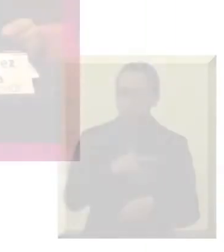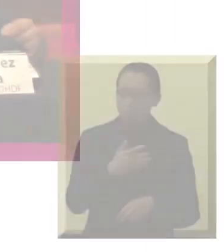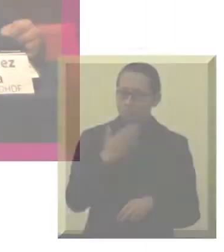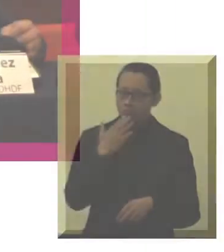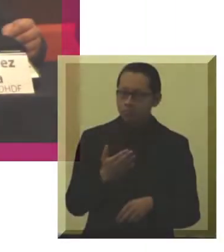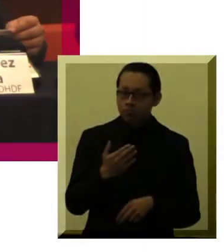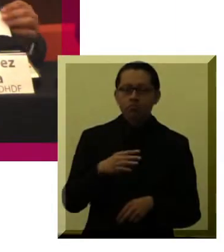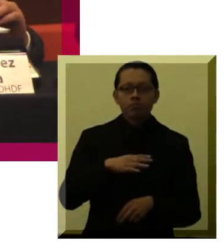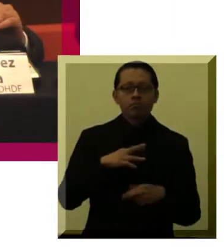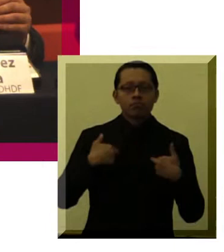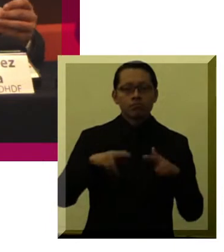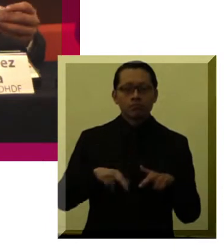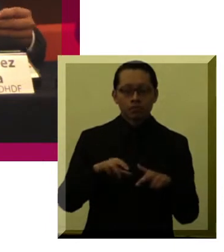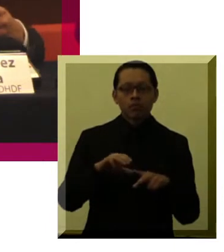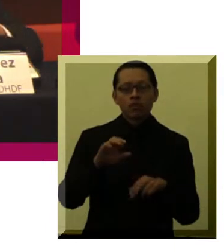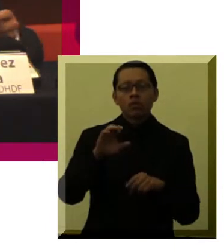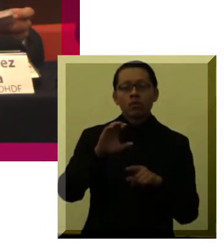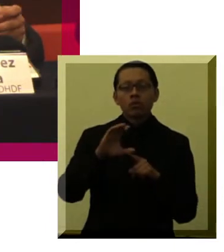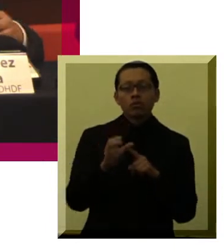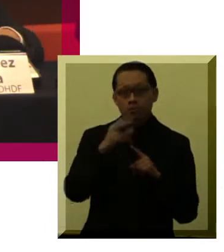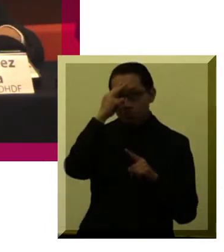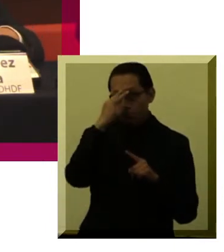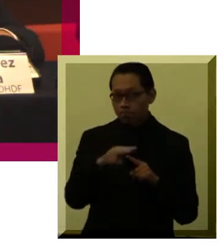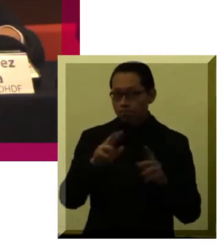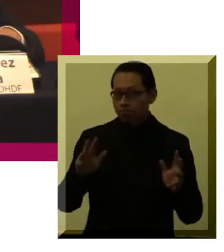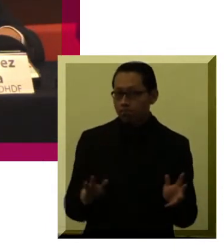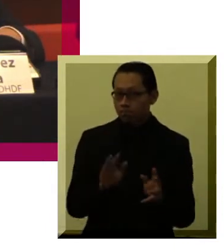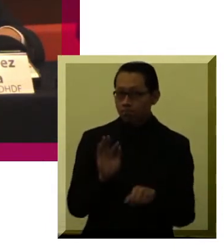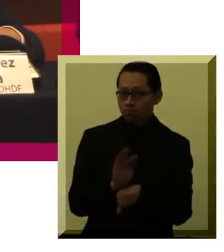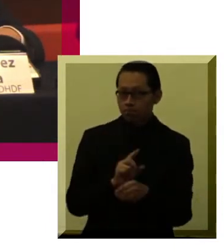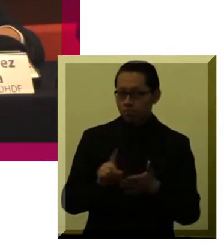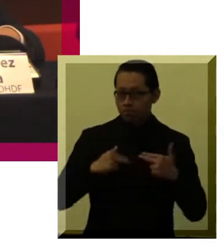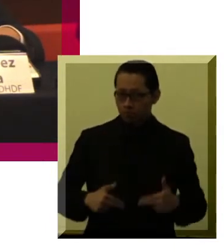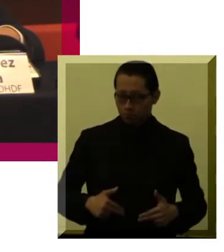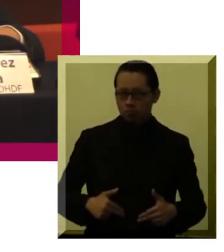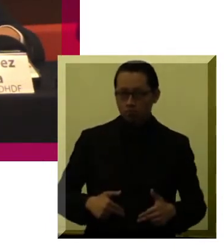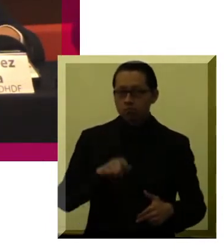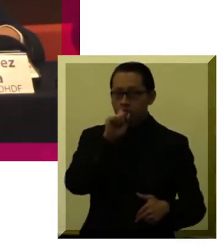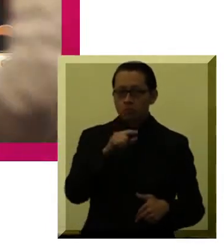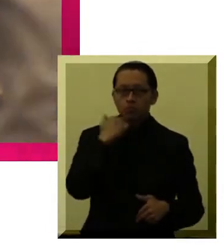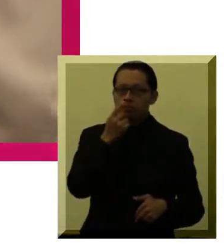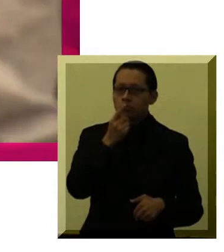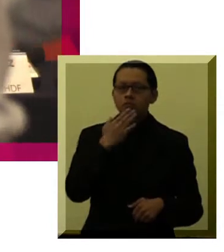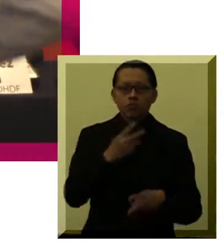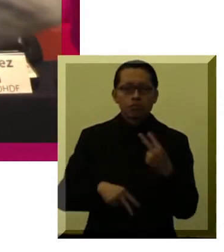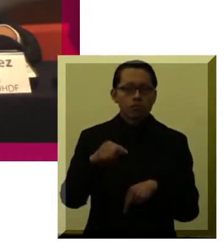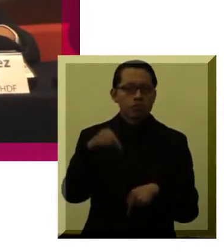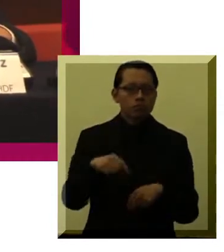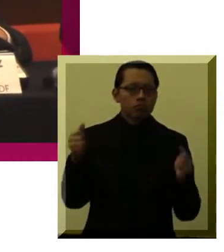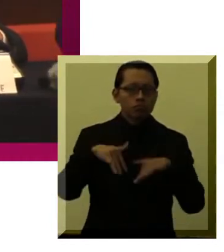A nombre de la Comisión Mexicana de Defensa y Promoción de los Derechos Humanos, les quiero dar la más cordial bienvenida a este